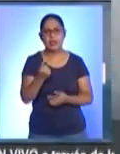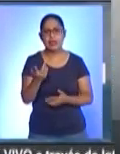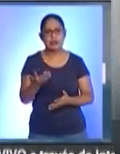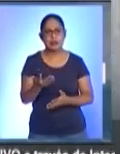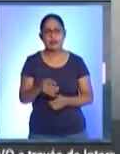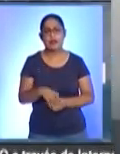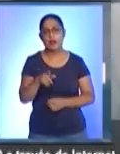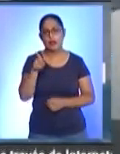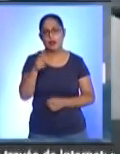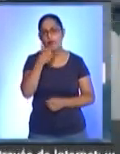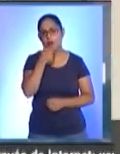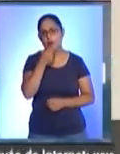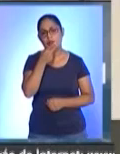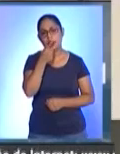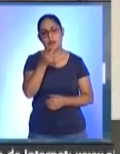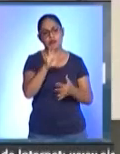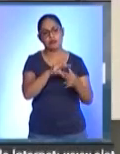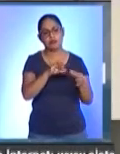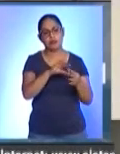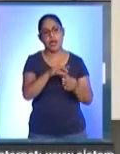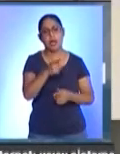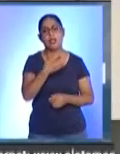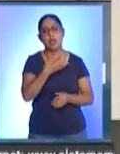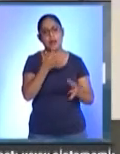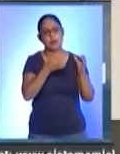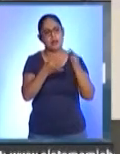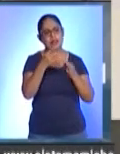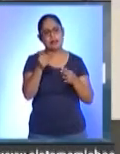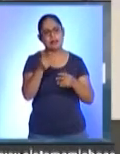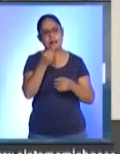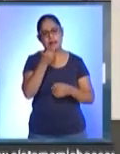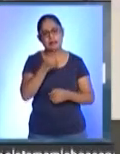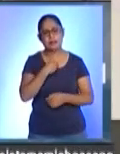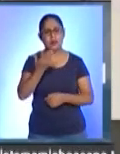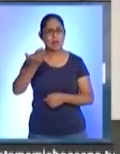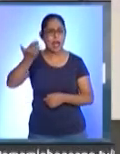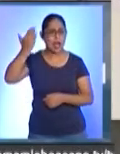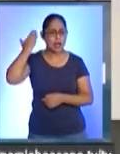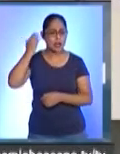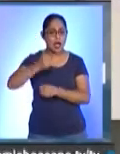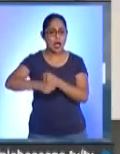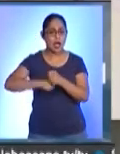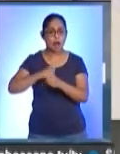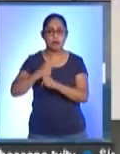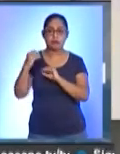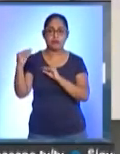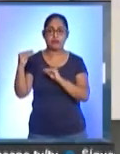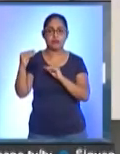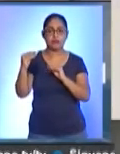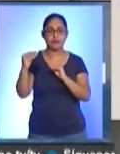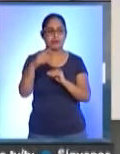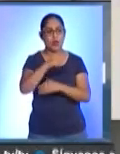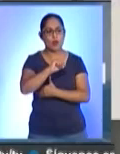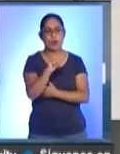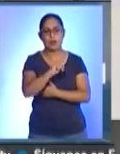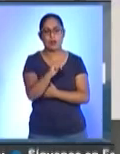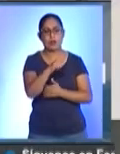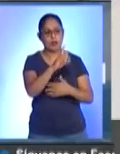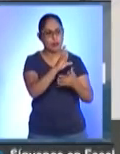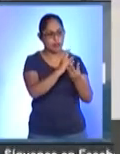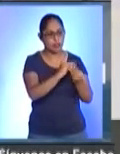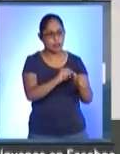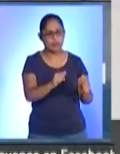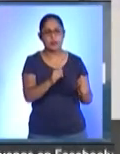Carlos Ramos Esquivel explicó que había fármacos debido a las gestiones que se tuvieron en años anteriores, pero esa reserva ya se agotó y el Estado